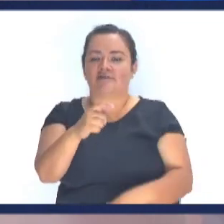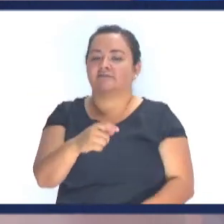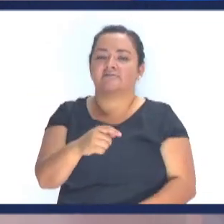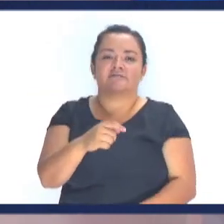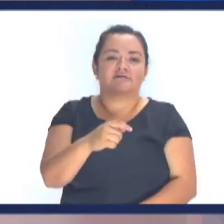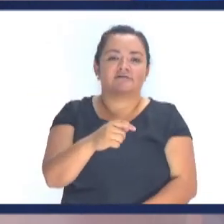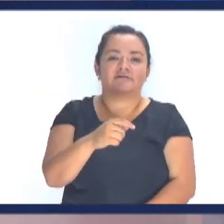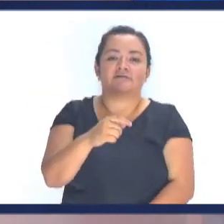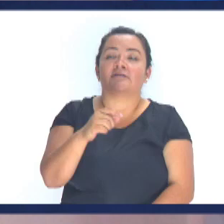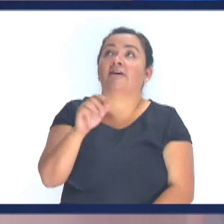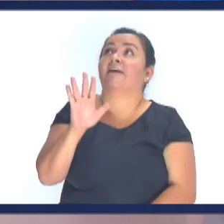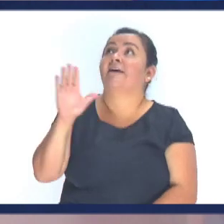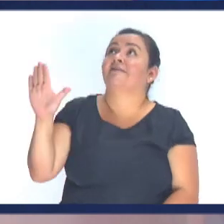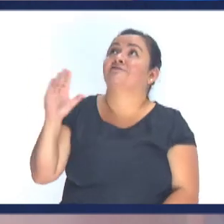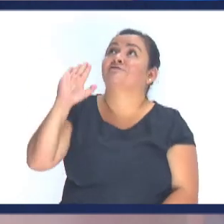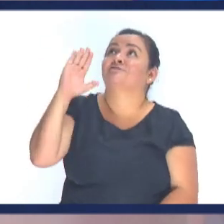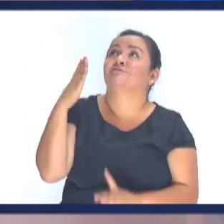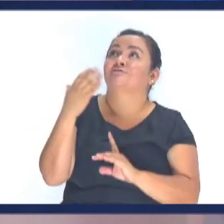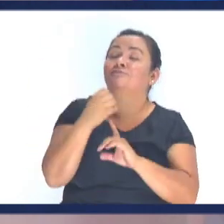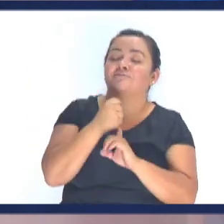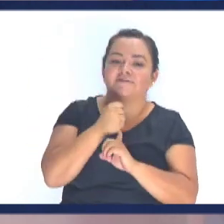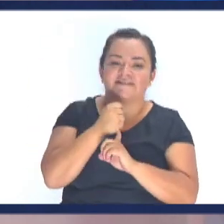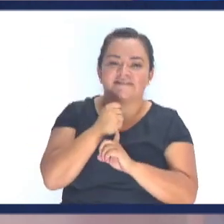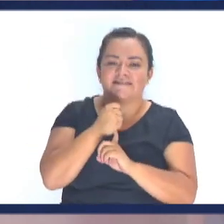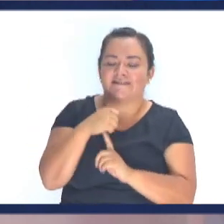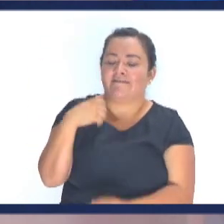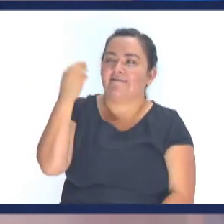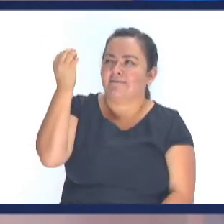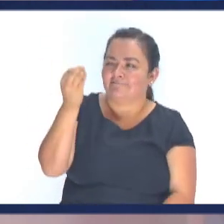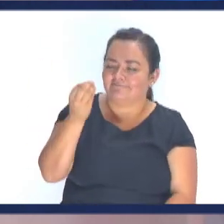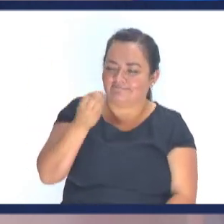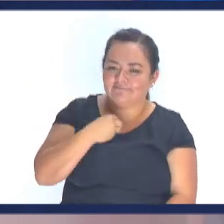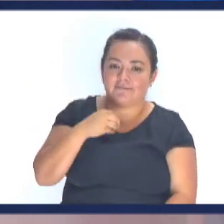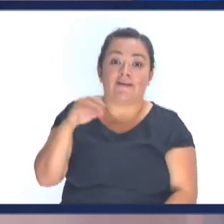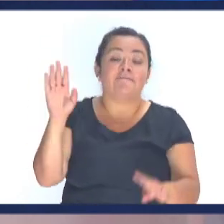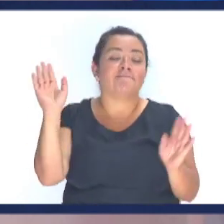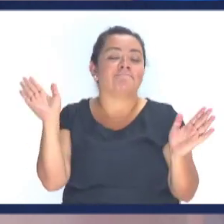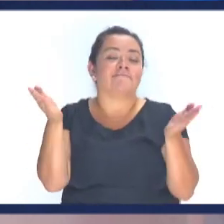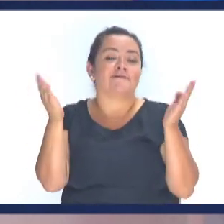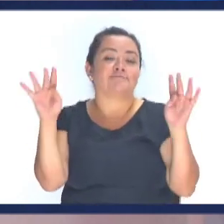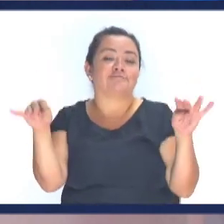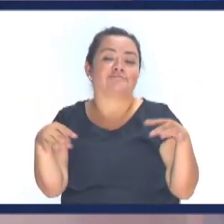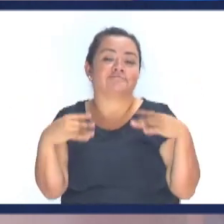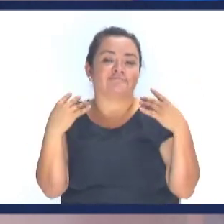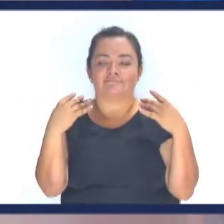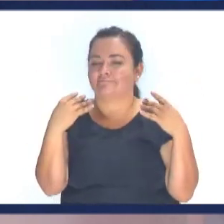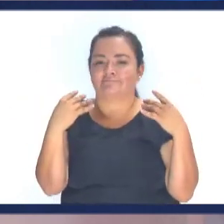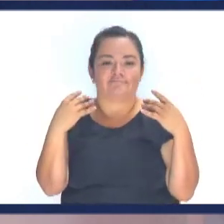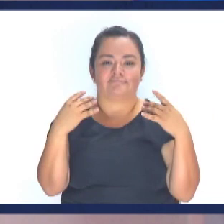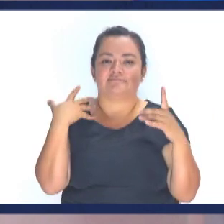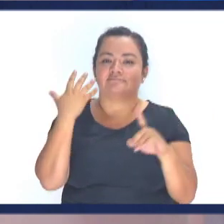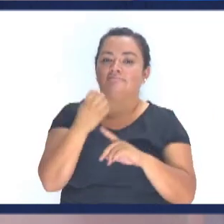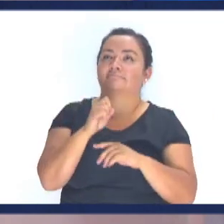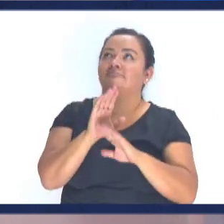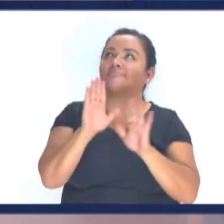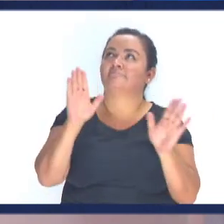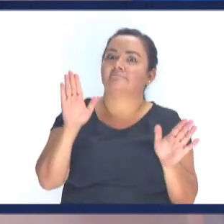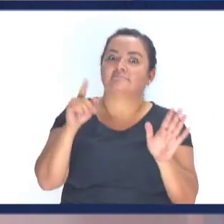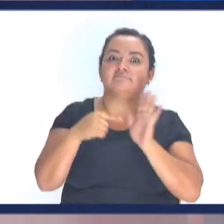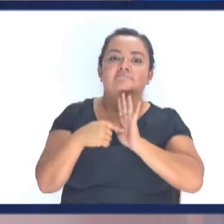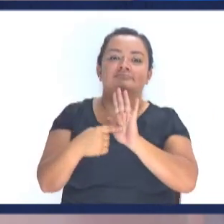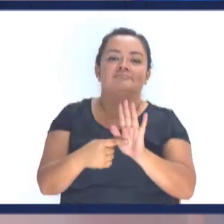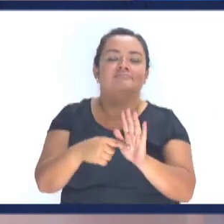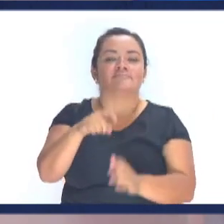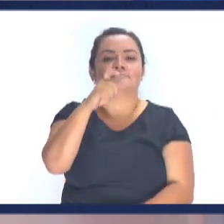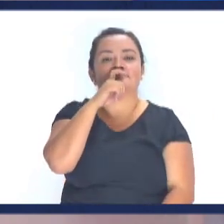El propósito De Jesús No fue hacernos A nosotros Pastores famosos El propósito De Jesús Fue